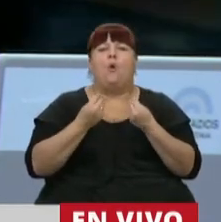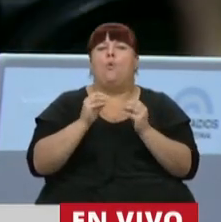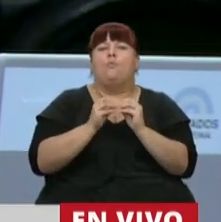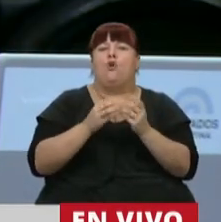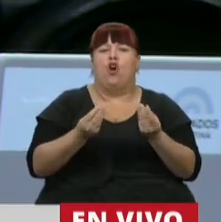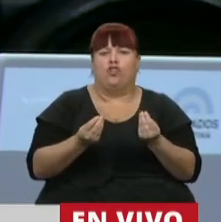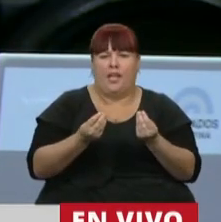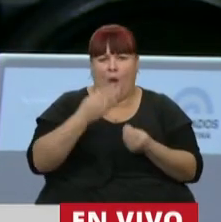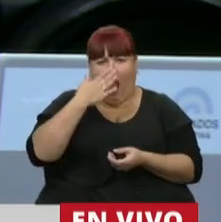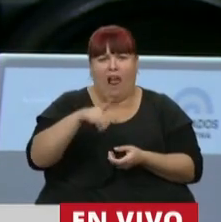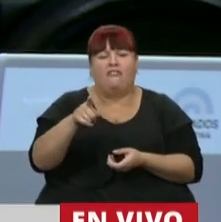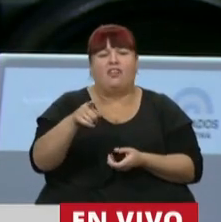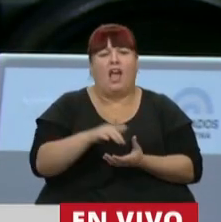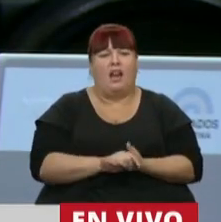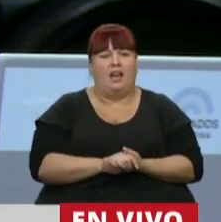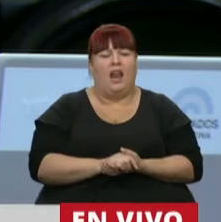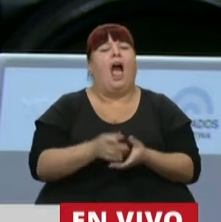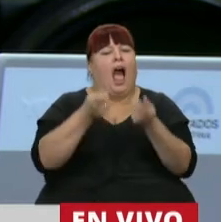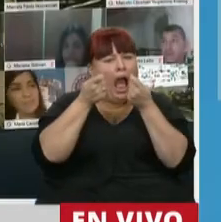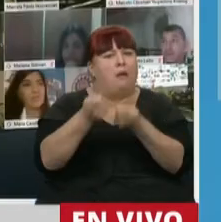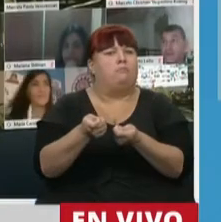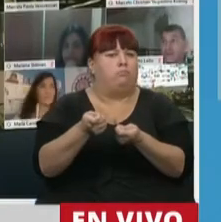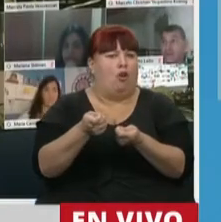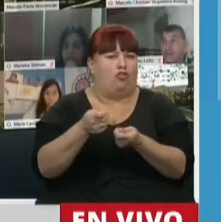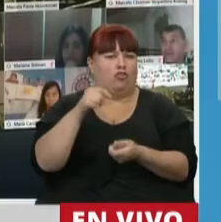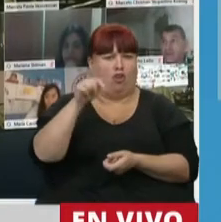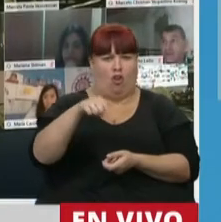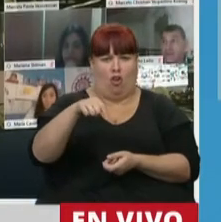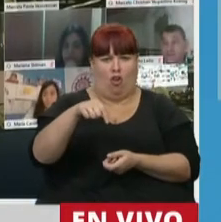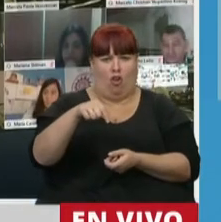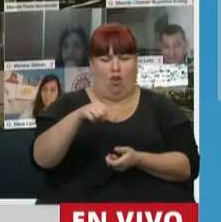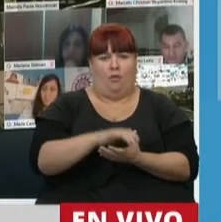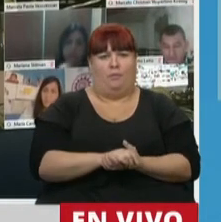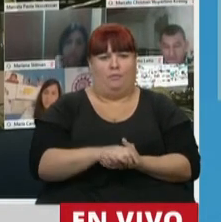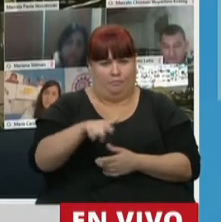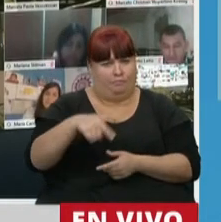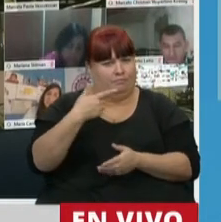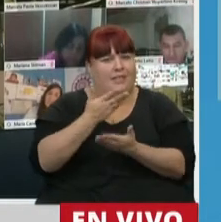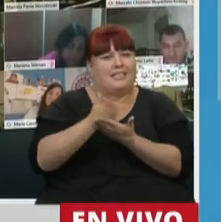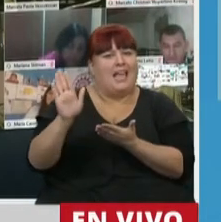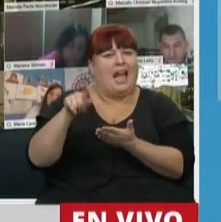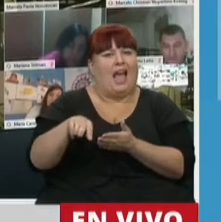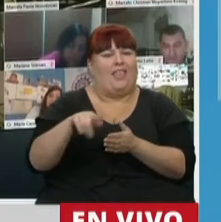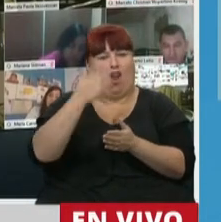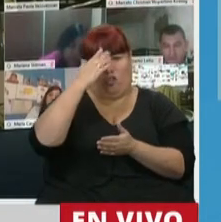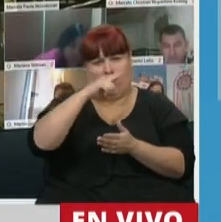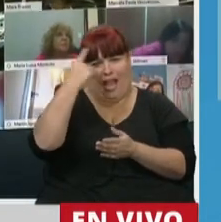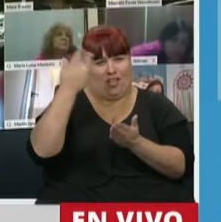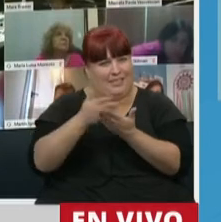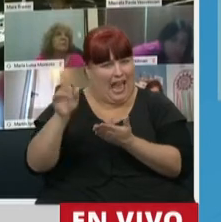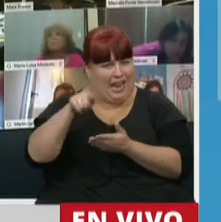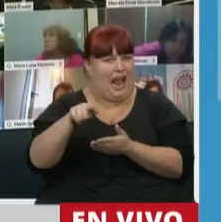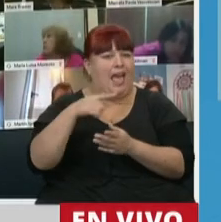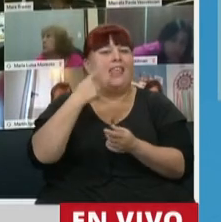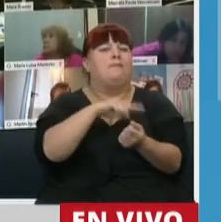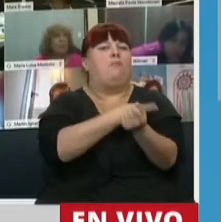razón por la que terminaron acompañando este verdadero apartamiento de la constitución que han sido